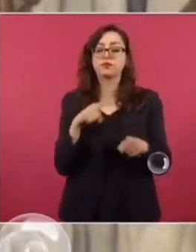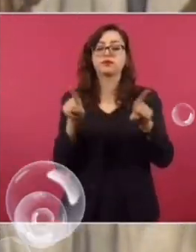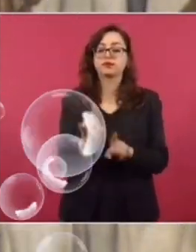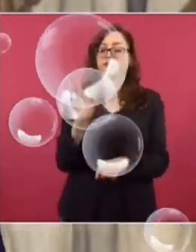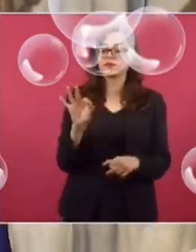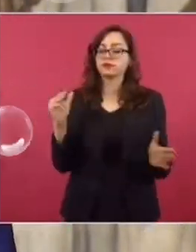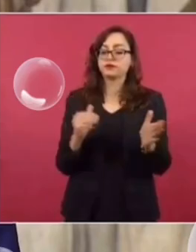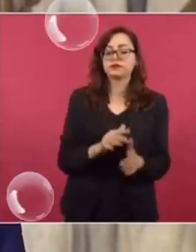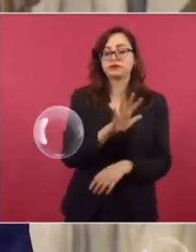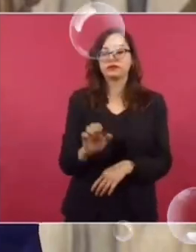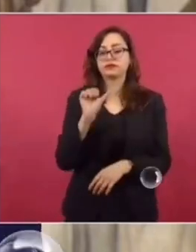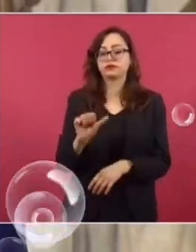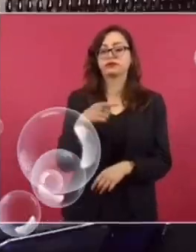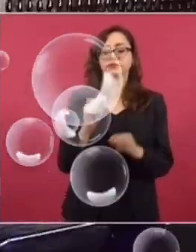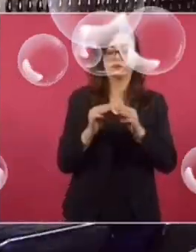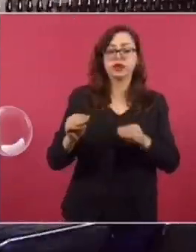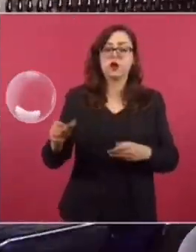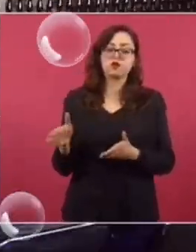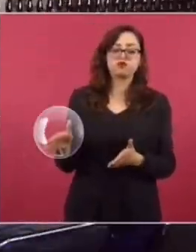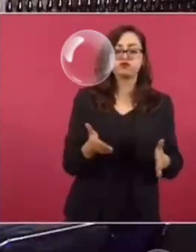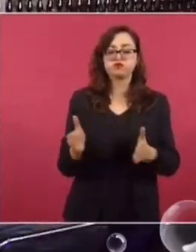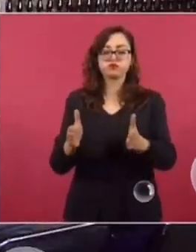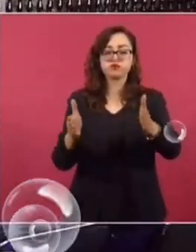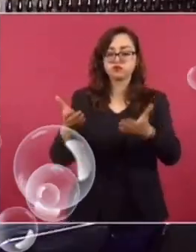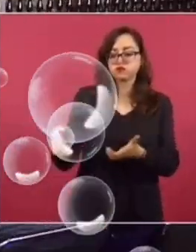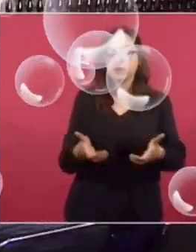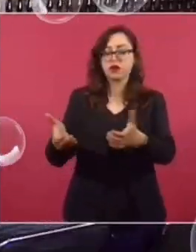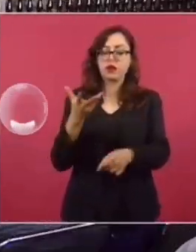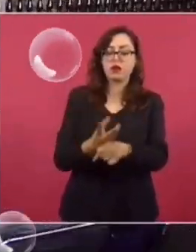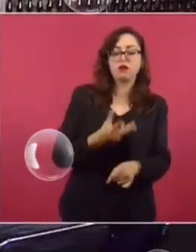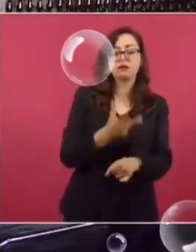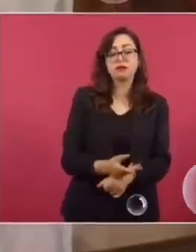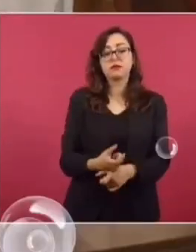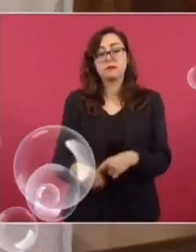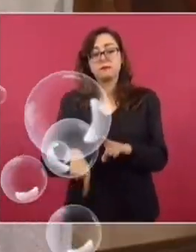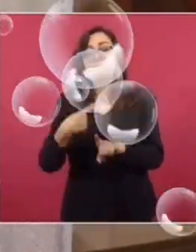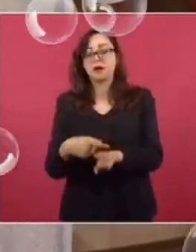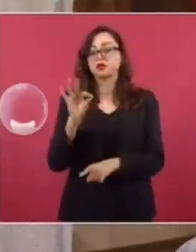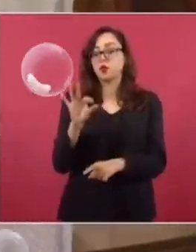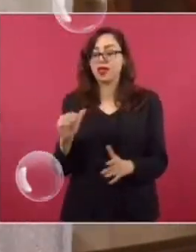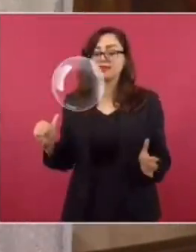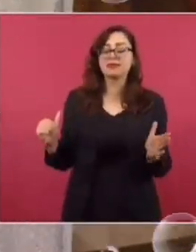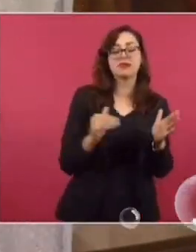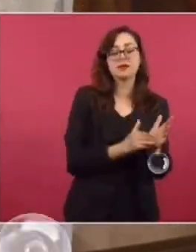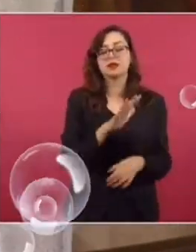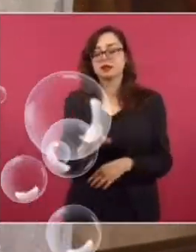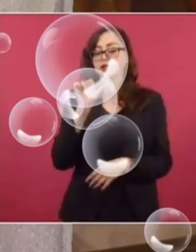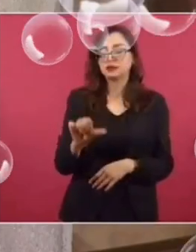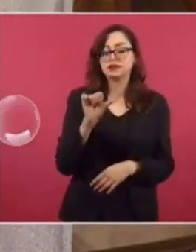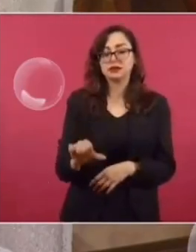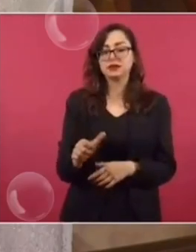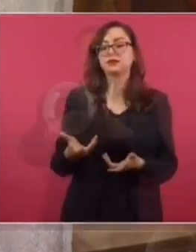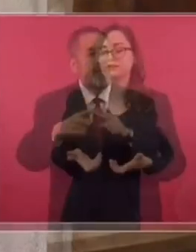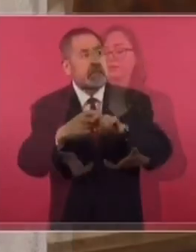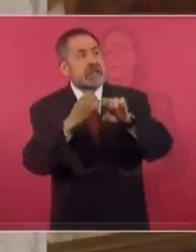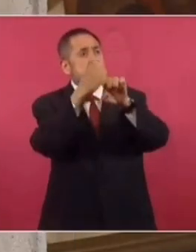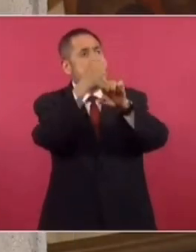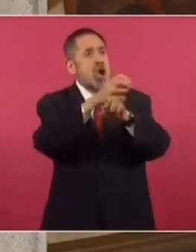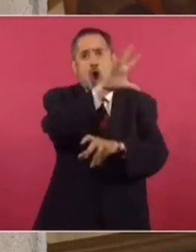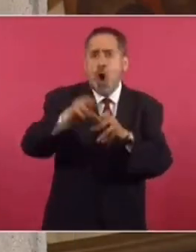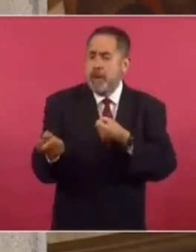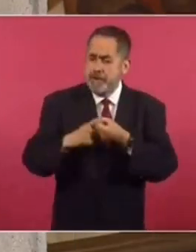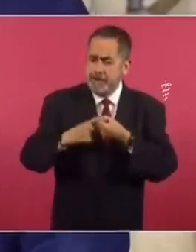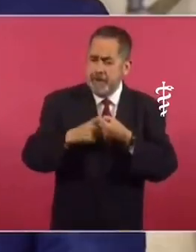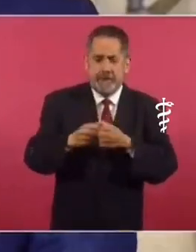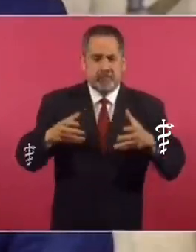40.516 kilómetros de carreteras, así como la conservación de 40.516 kilómetros de carreteras libres de viaje en todo el país.